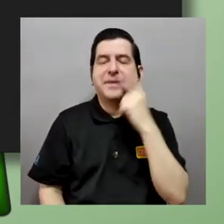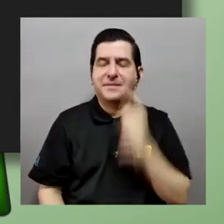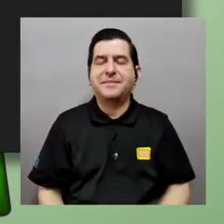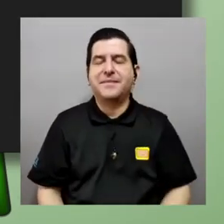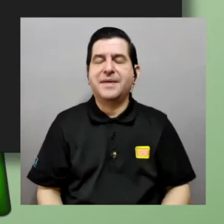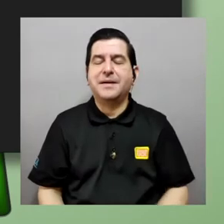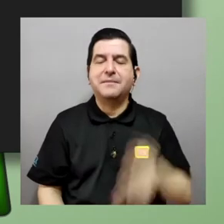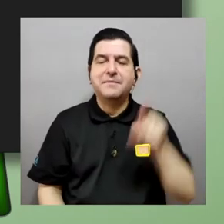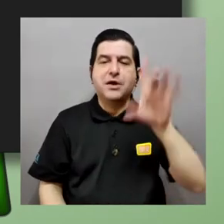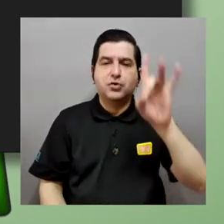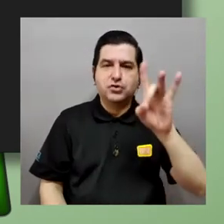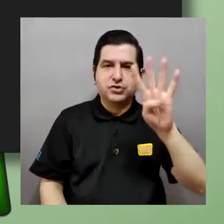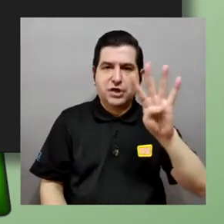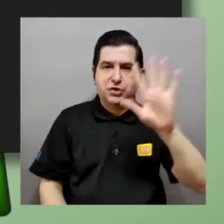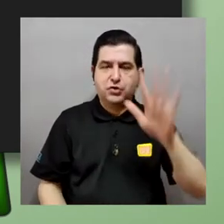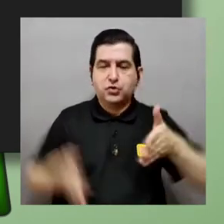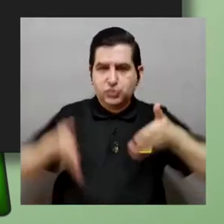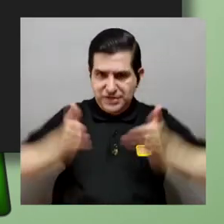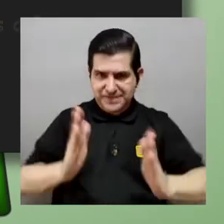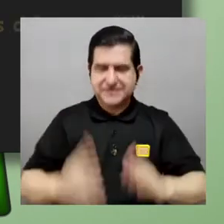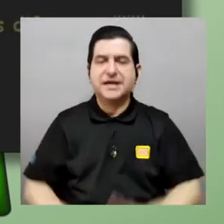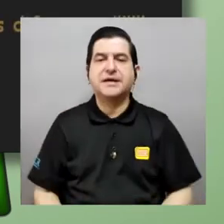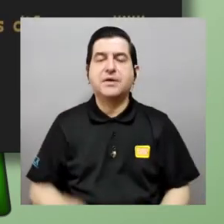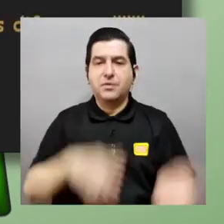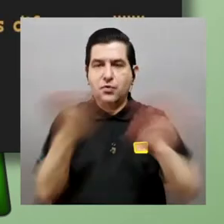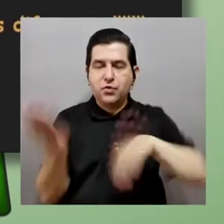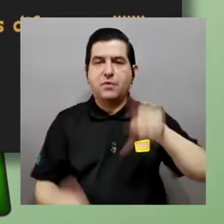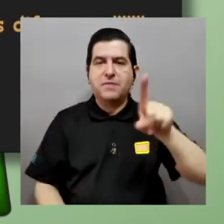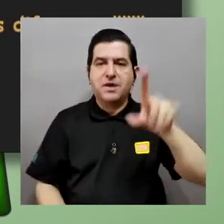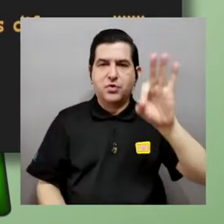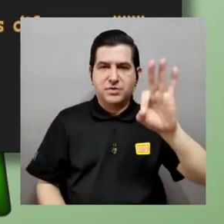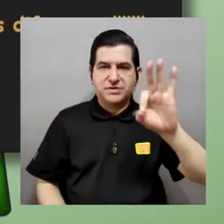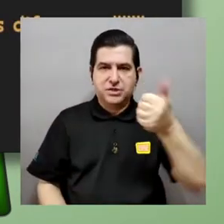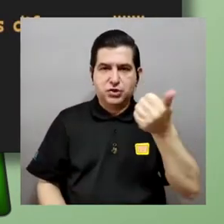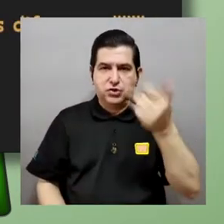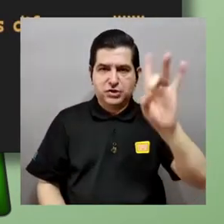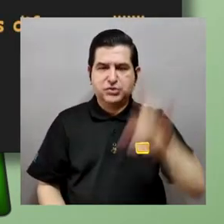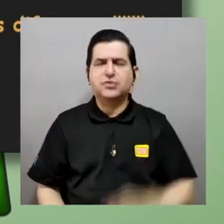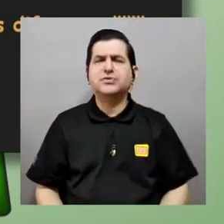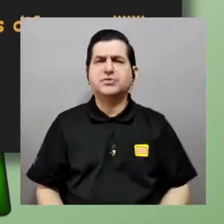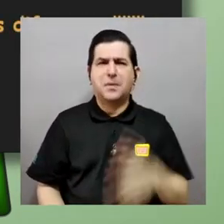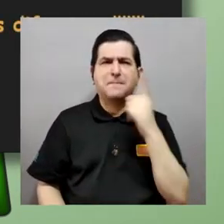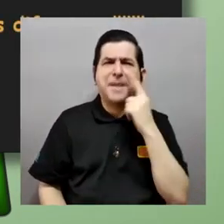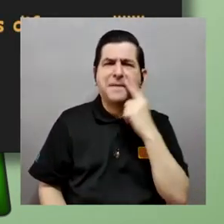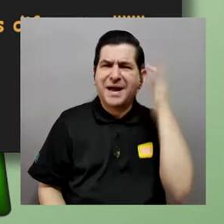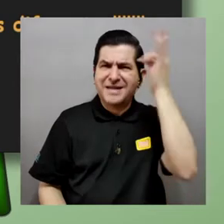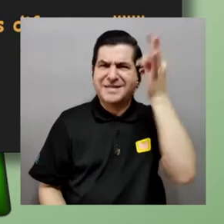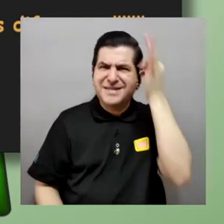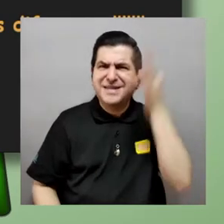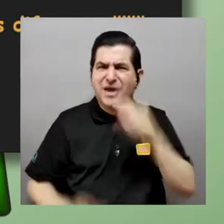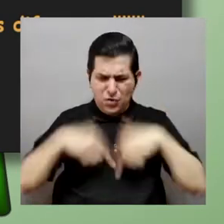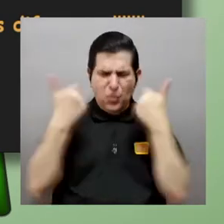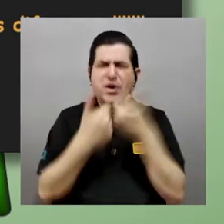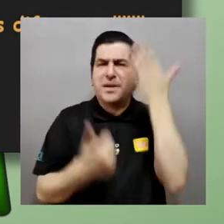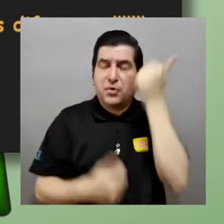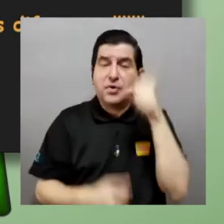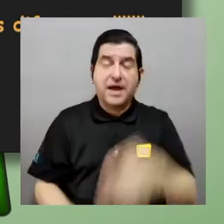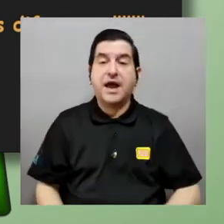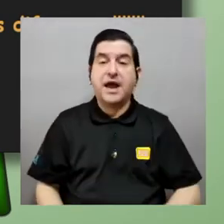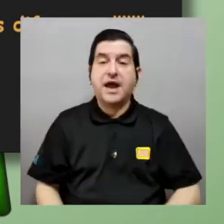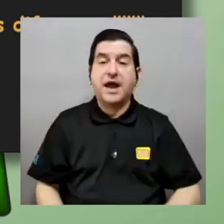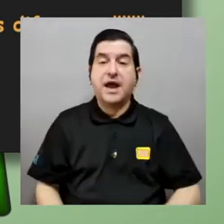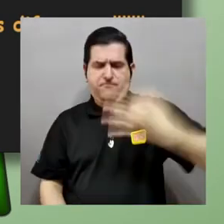conjuntos él nació en 1845 y murió y murió en 1918 por qué él es el padre de la teoría de conjuntos él